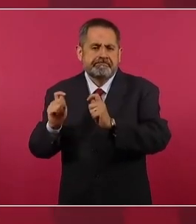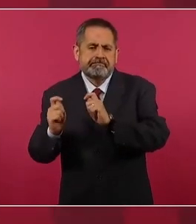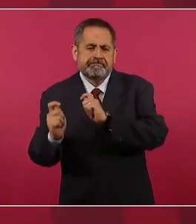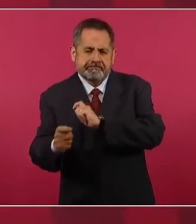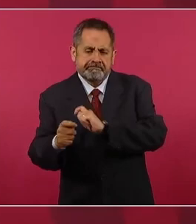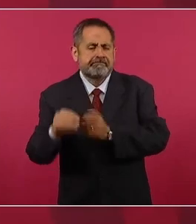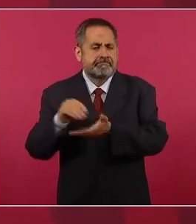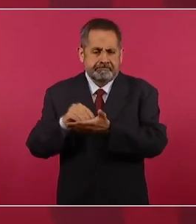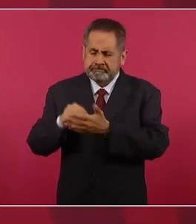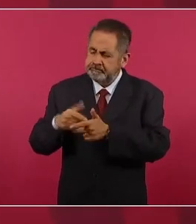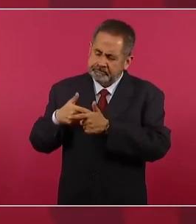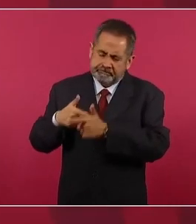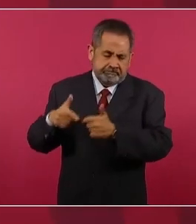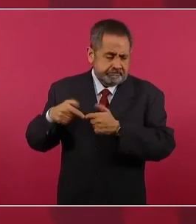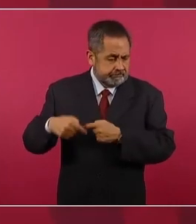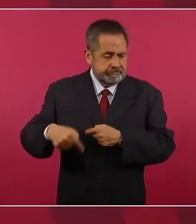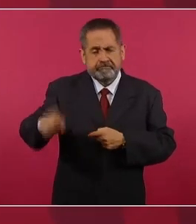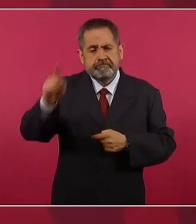en el gobierno